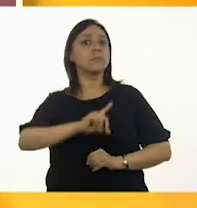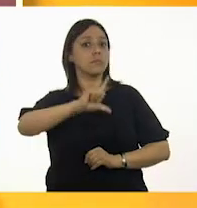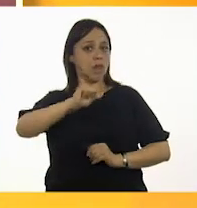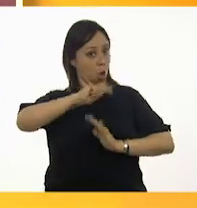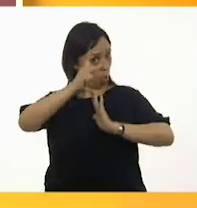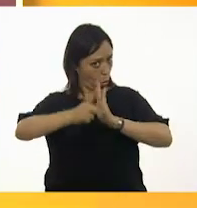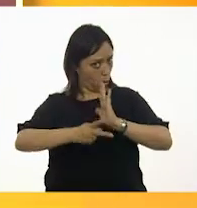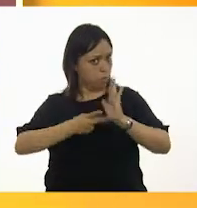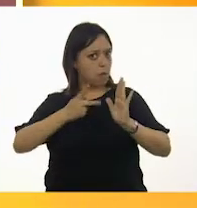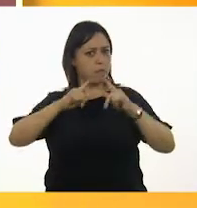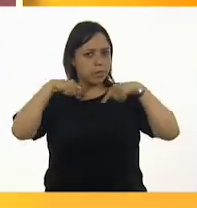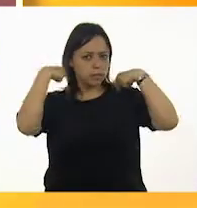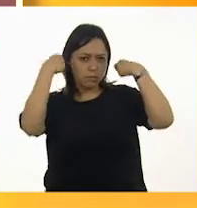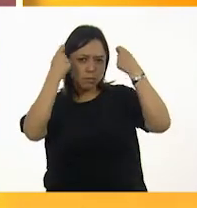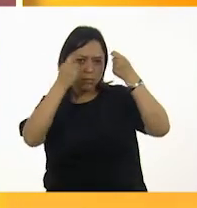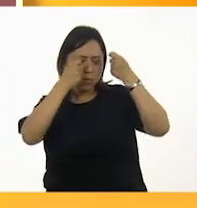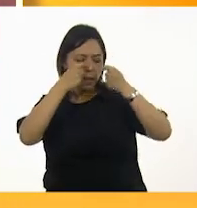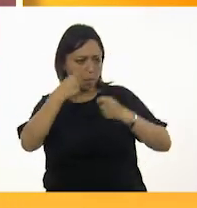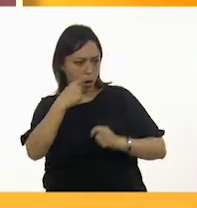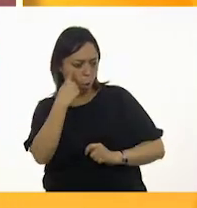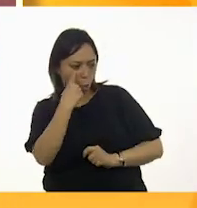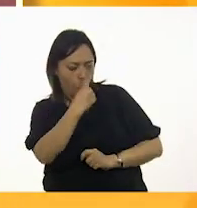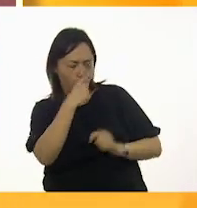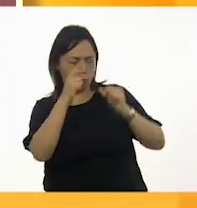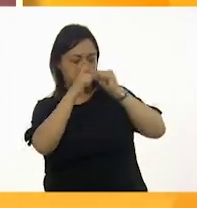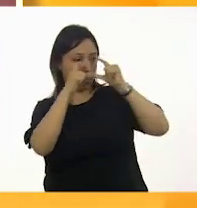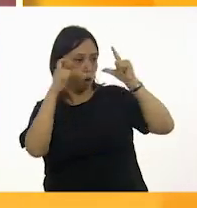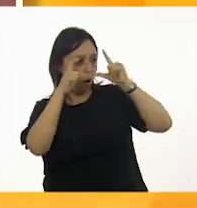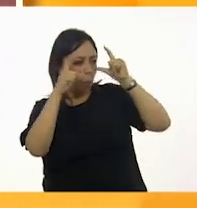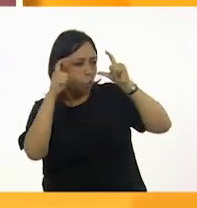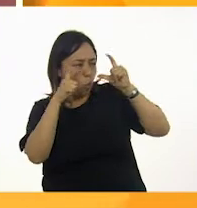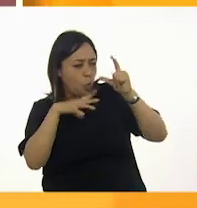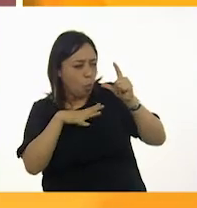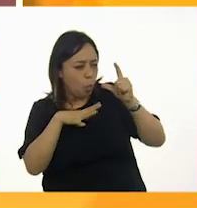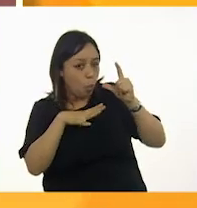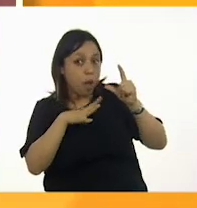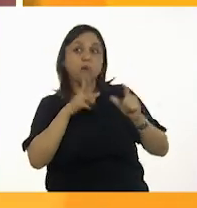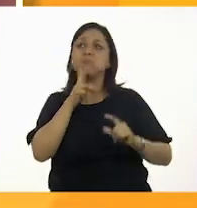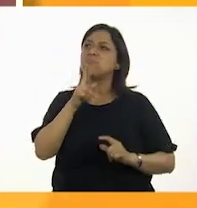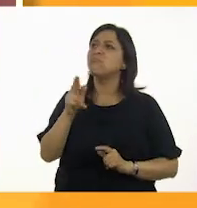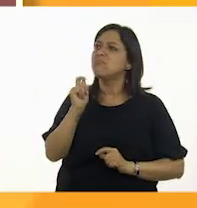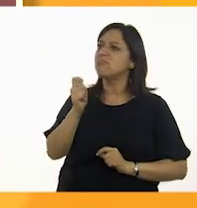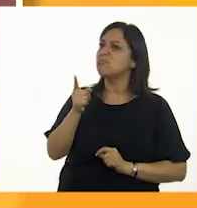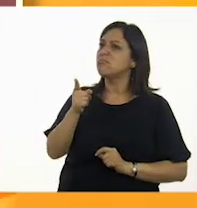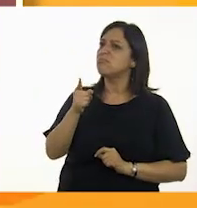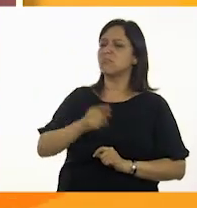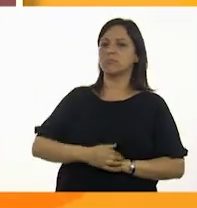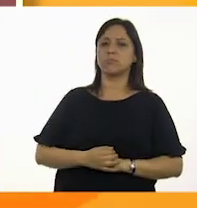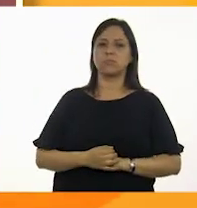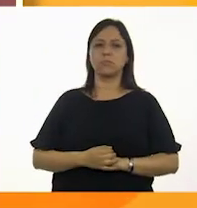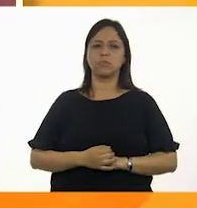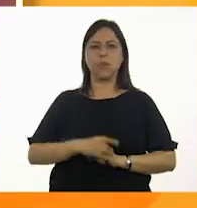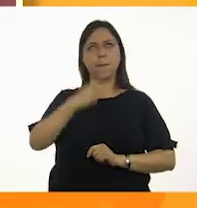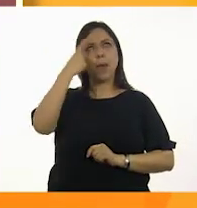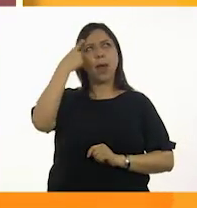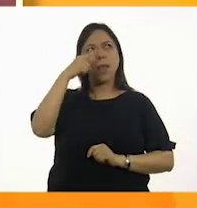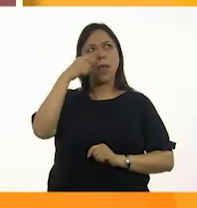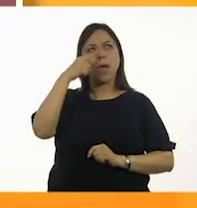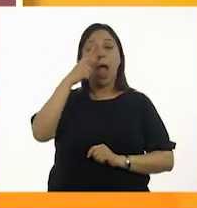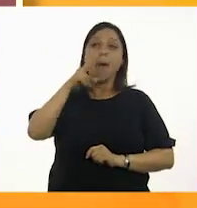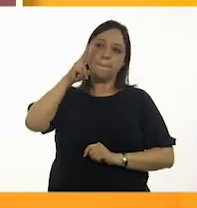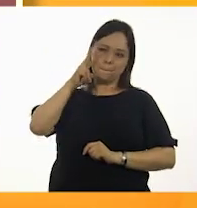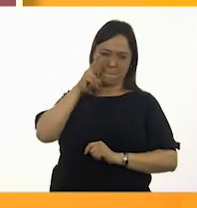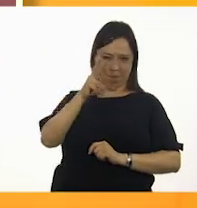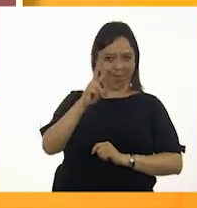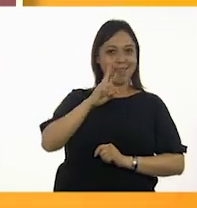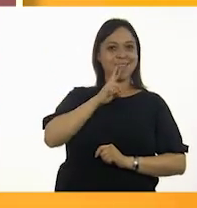Caperucita. ¿Pero qué ojos tan grandes tienes? ¿Y qué contestó? Para verte mejor.